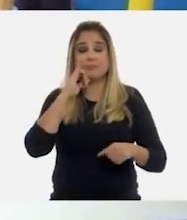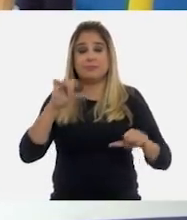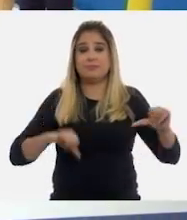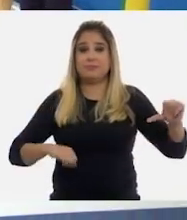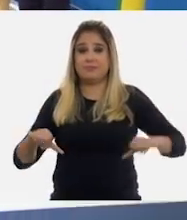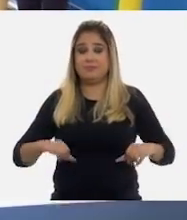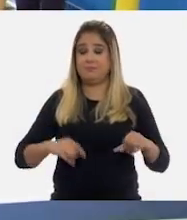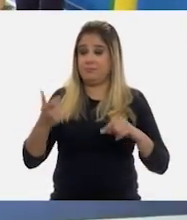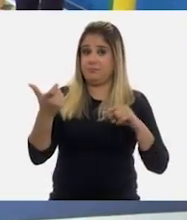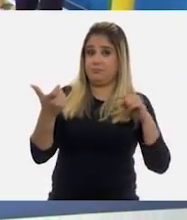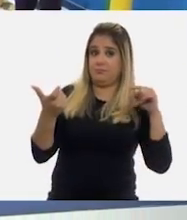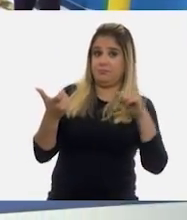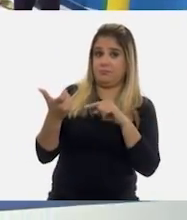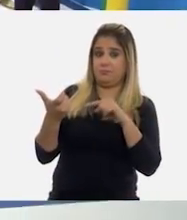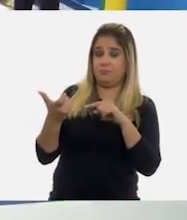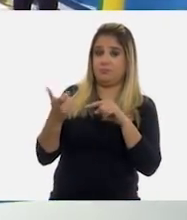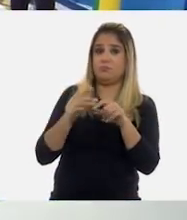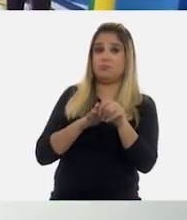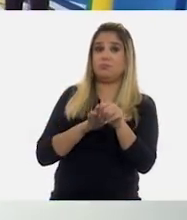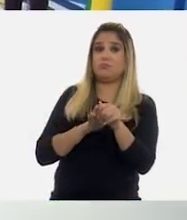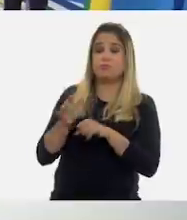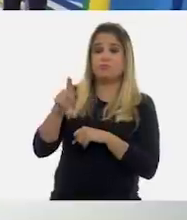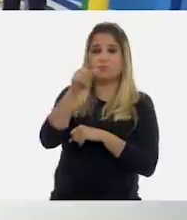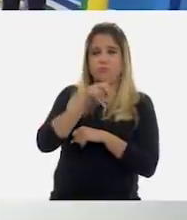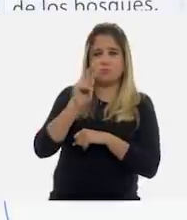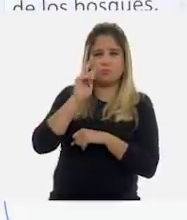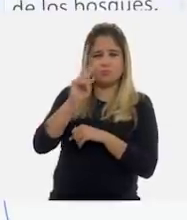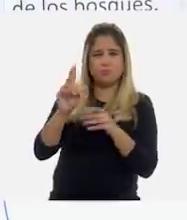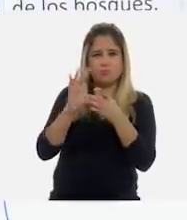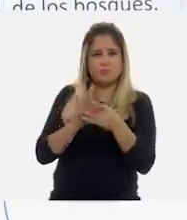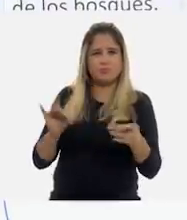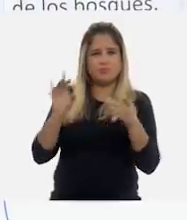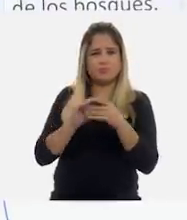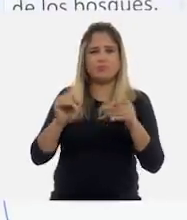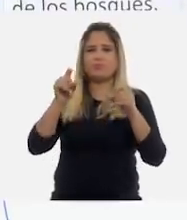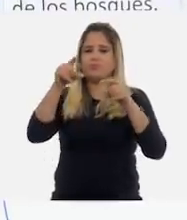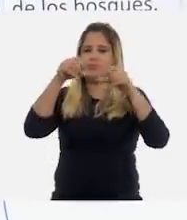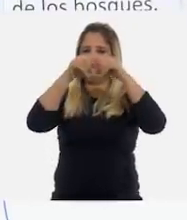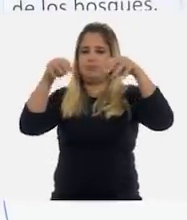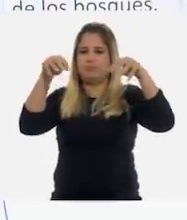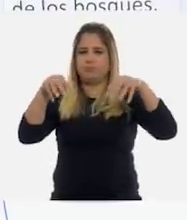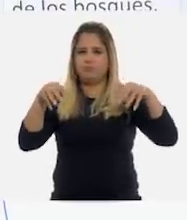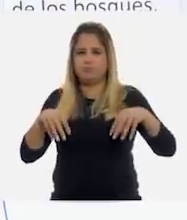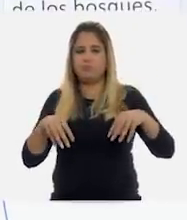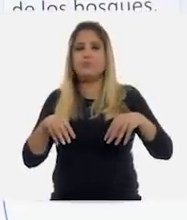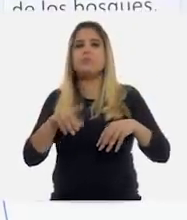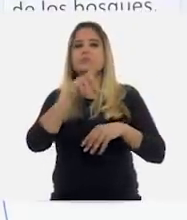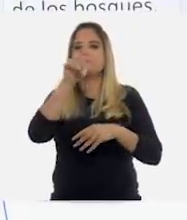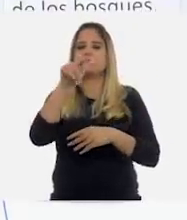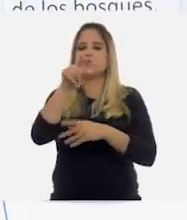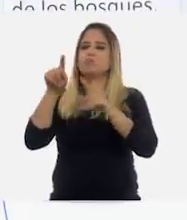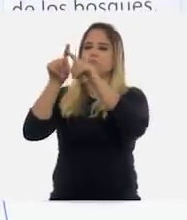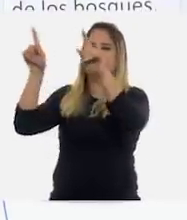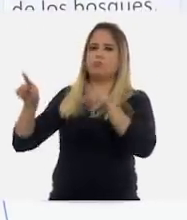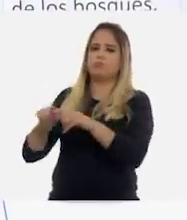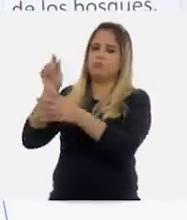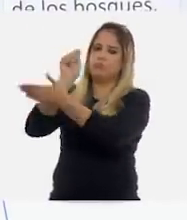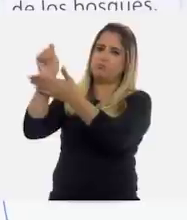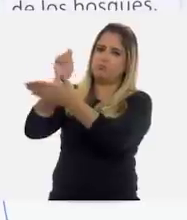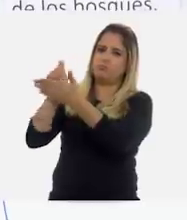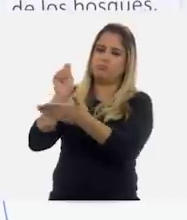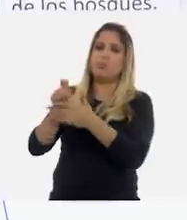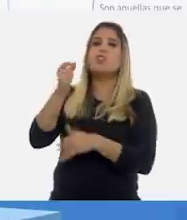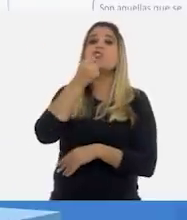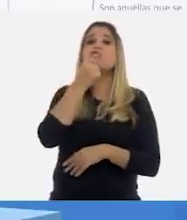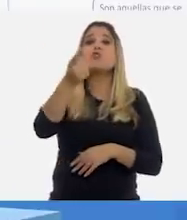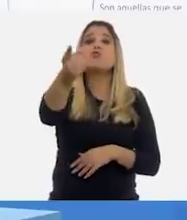económicas que se nos explican en el párrafo y luego las escribimos todos los niños y niñas que